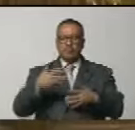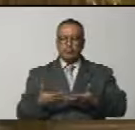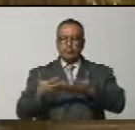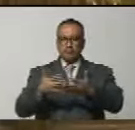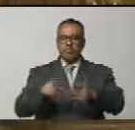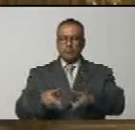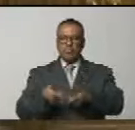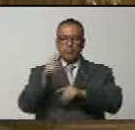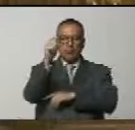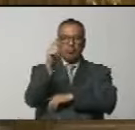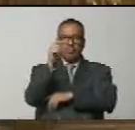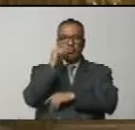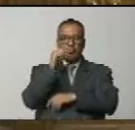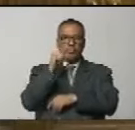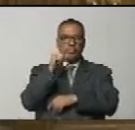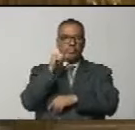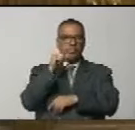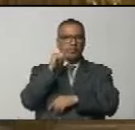diputado.